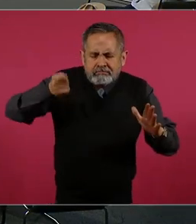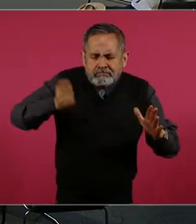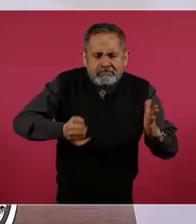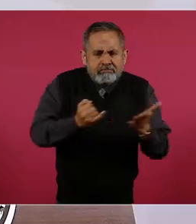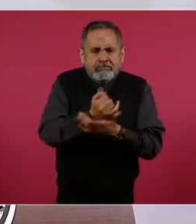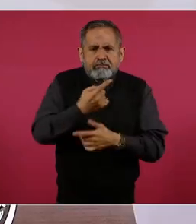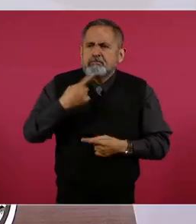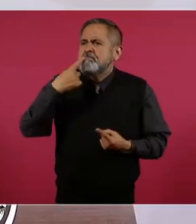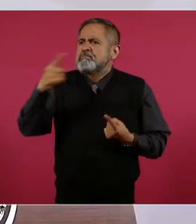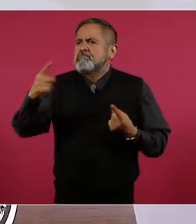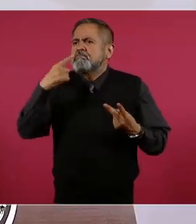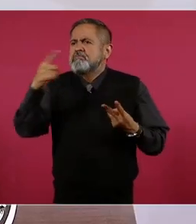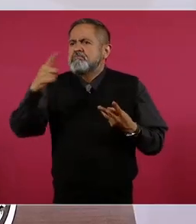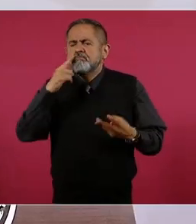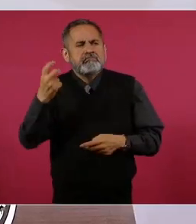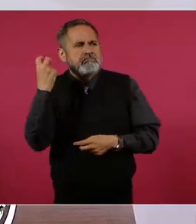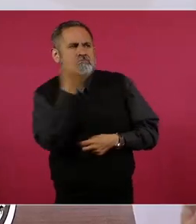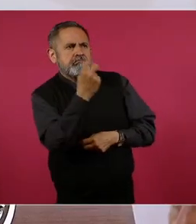denunciando,